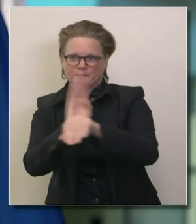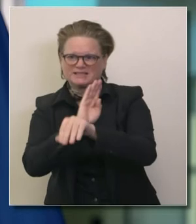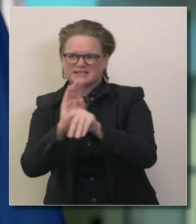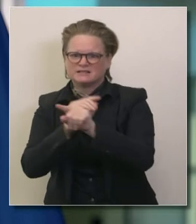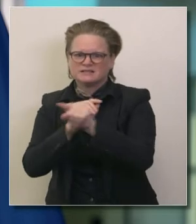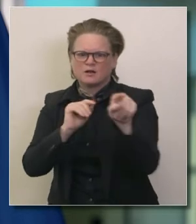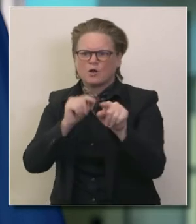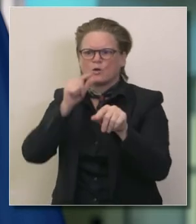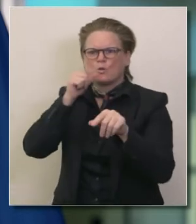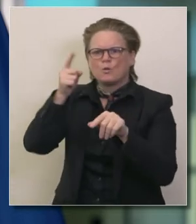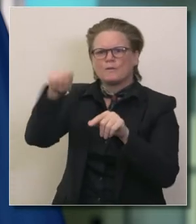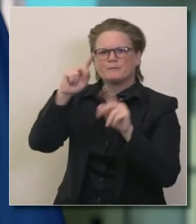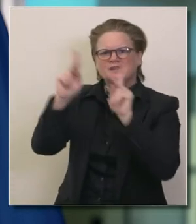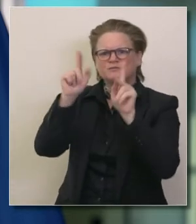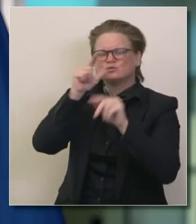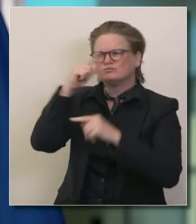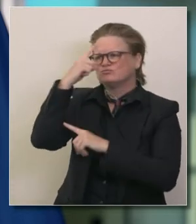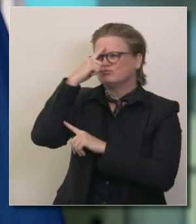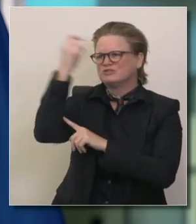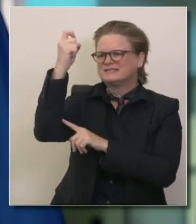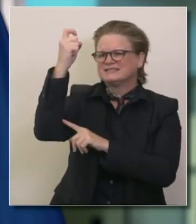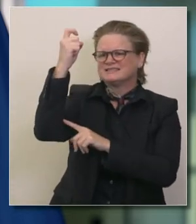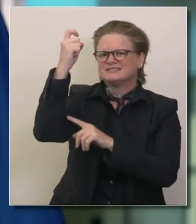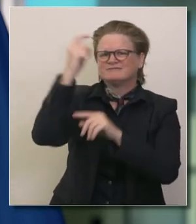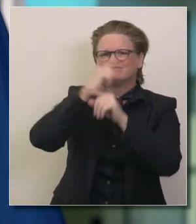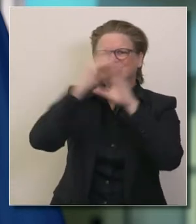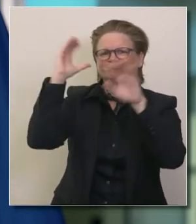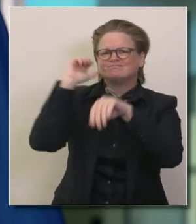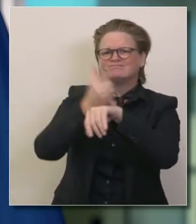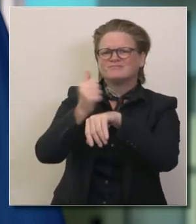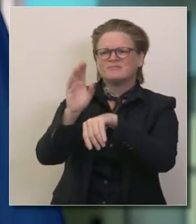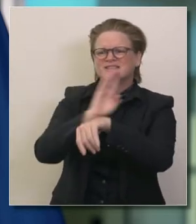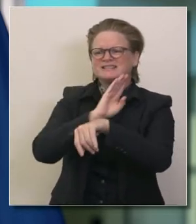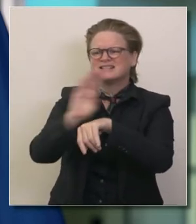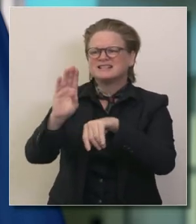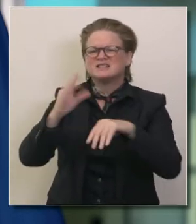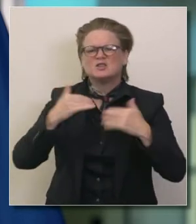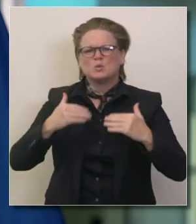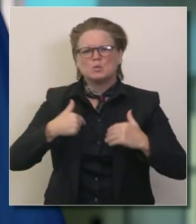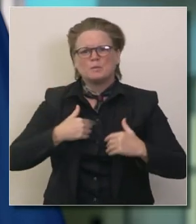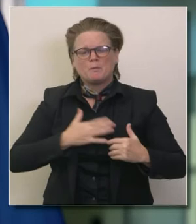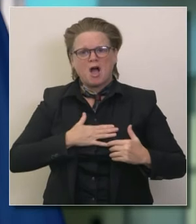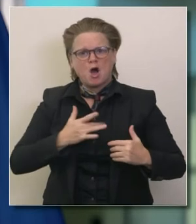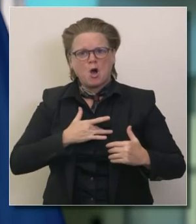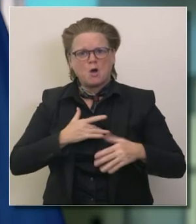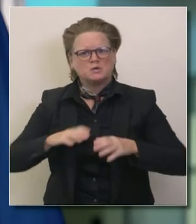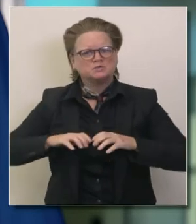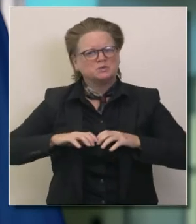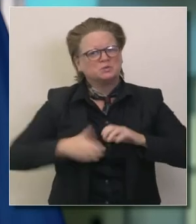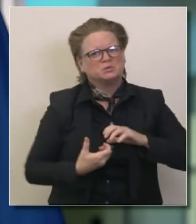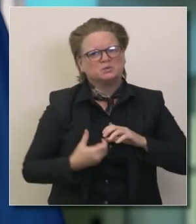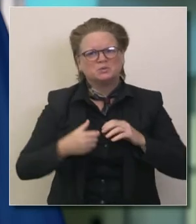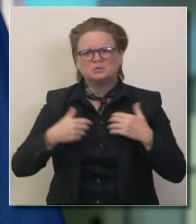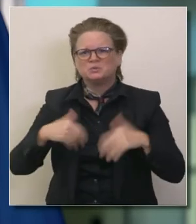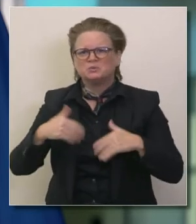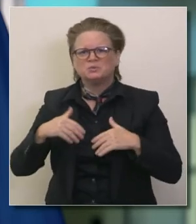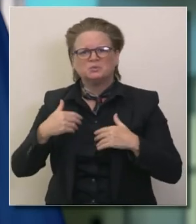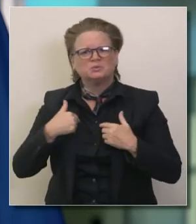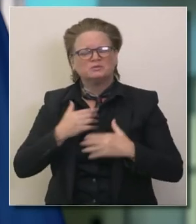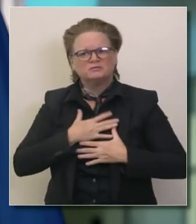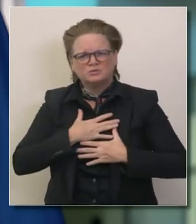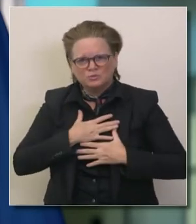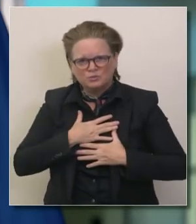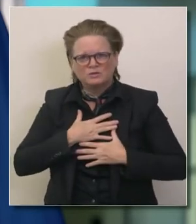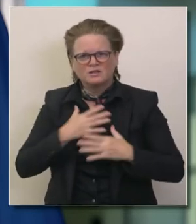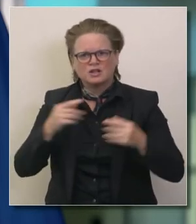empresarios y me conmueve ver videos reportes de las vidas de